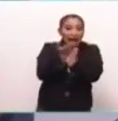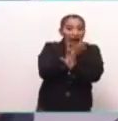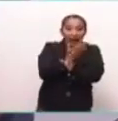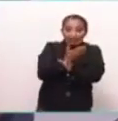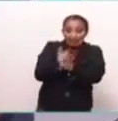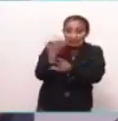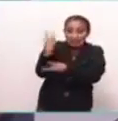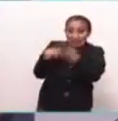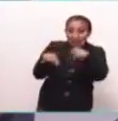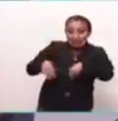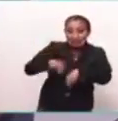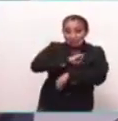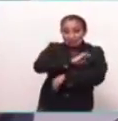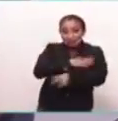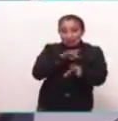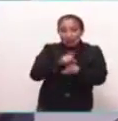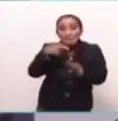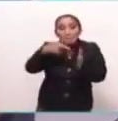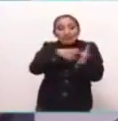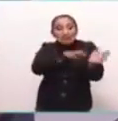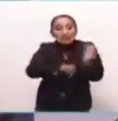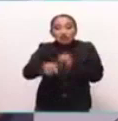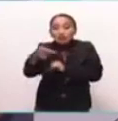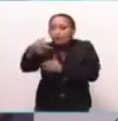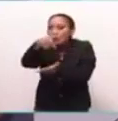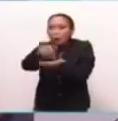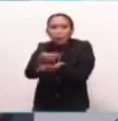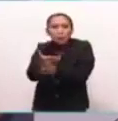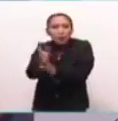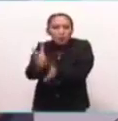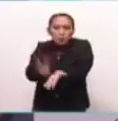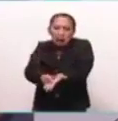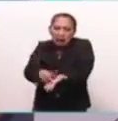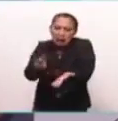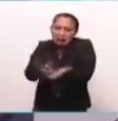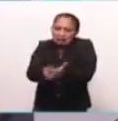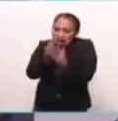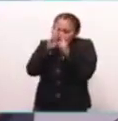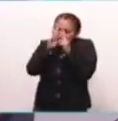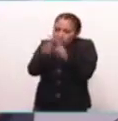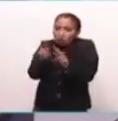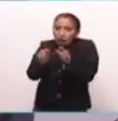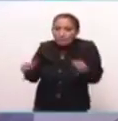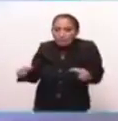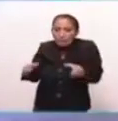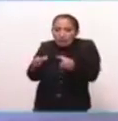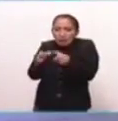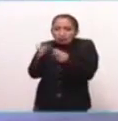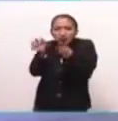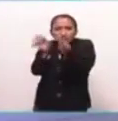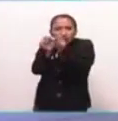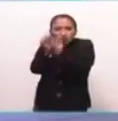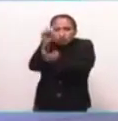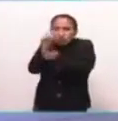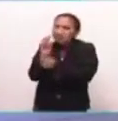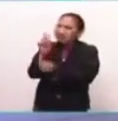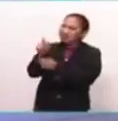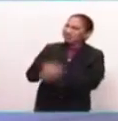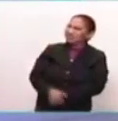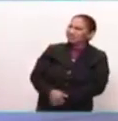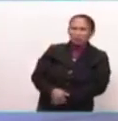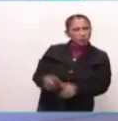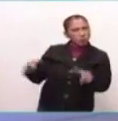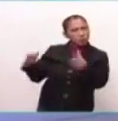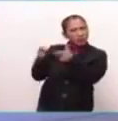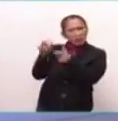española. En 1507 es un lugar muy sagrado que tiene una pirámide muy pequeñita arriba. Y la gente dice, bueno, ¿y por qué